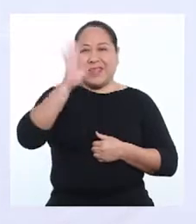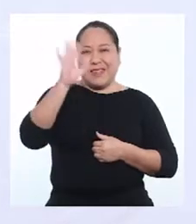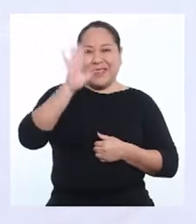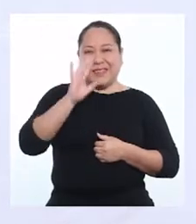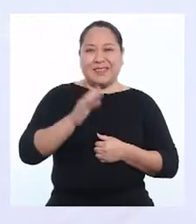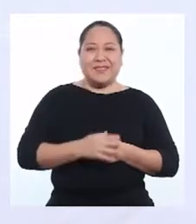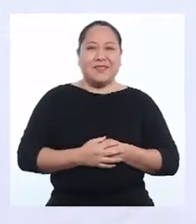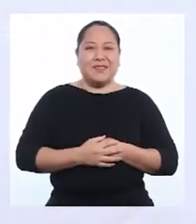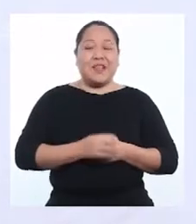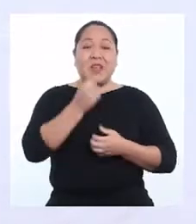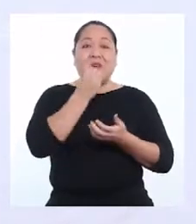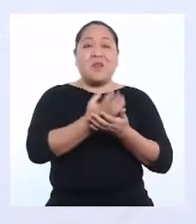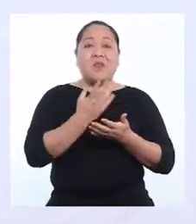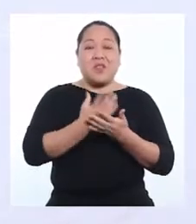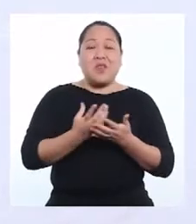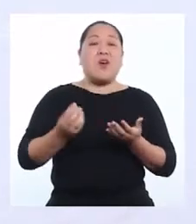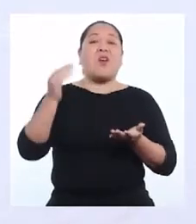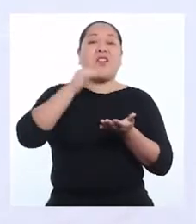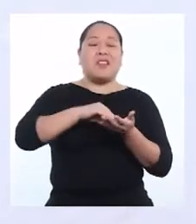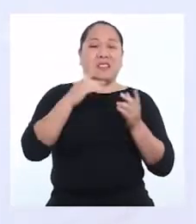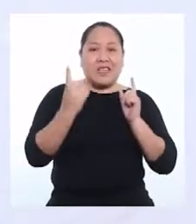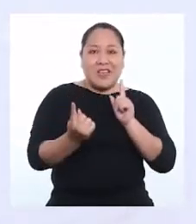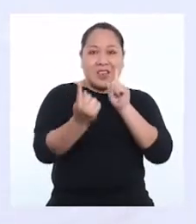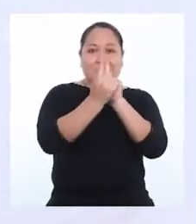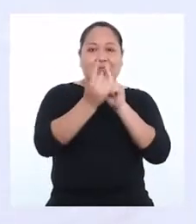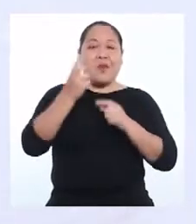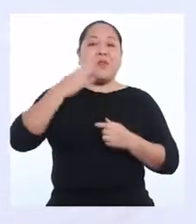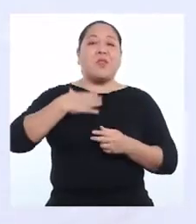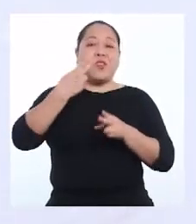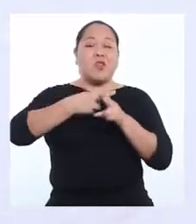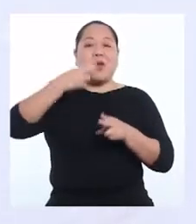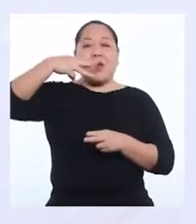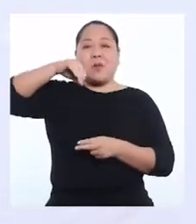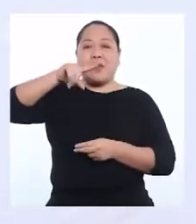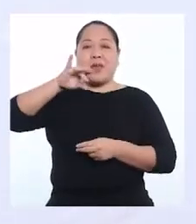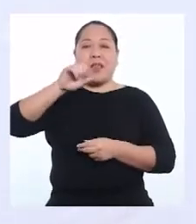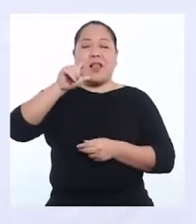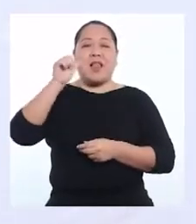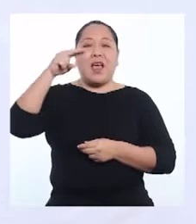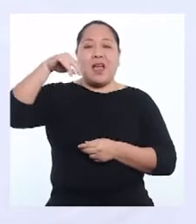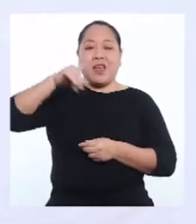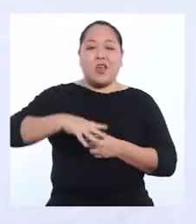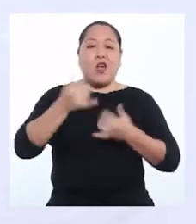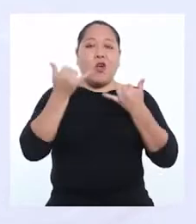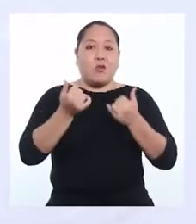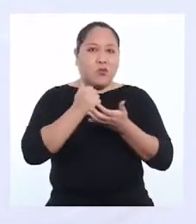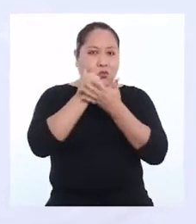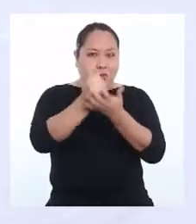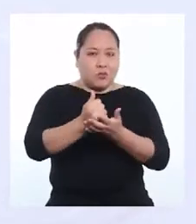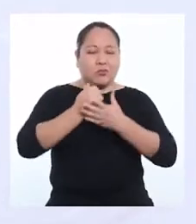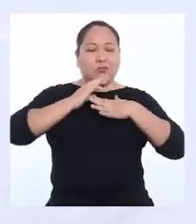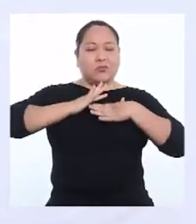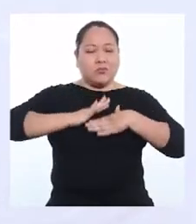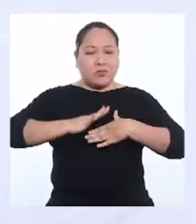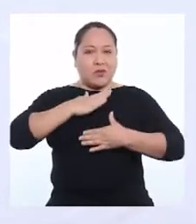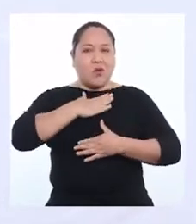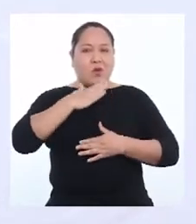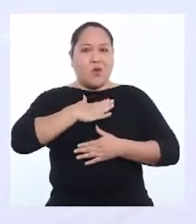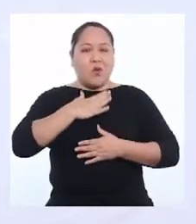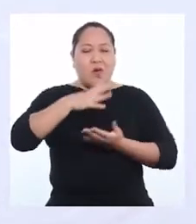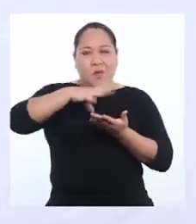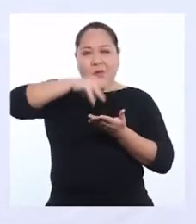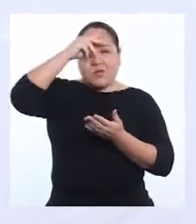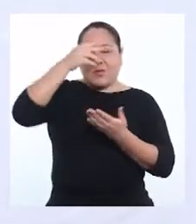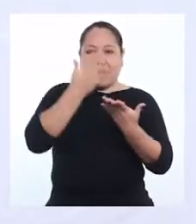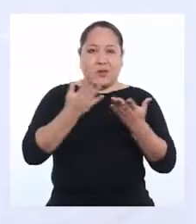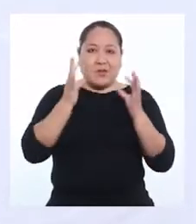Hola, hola. Qué bueno volvernos a encontrar. Mi nombre es Miguel Ángel y hoy te ayudaré a relajar el cuerpo mientras aprendemos